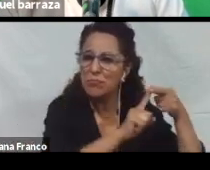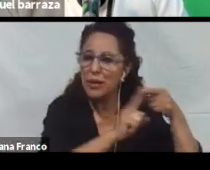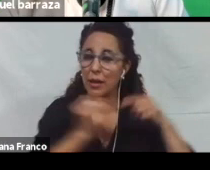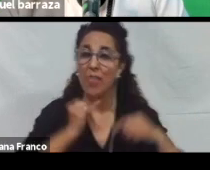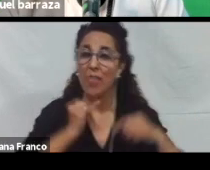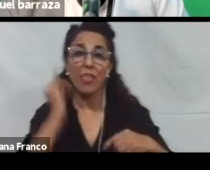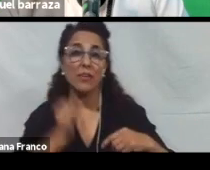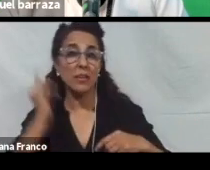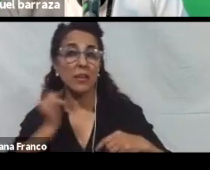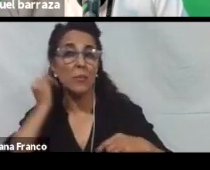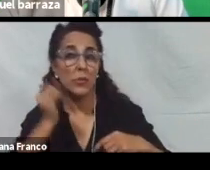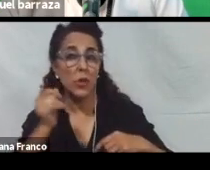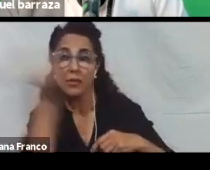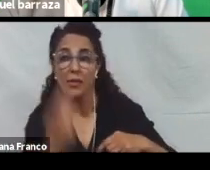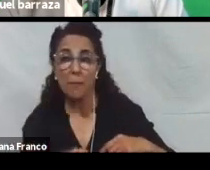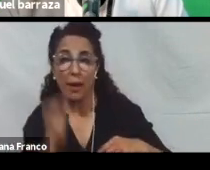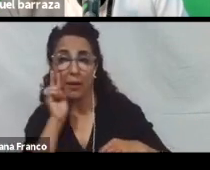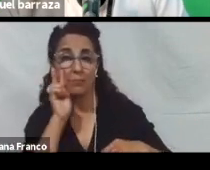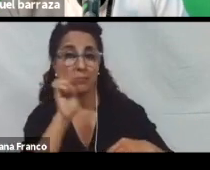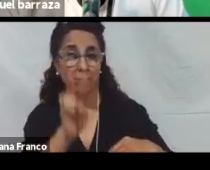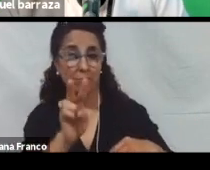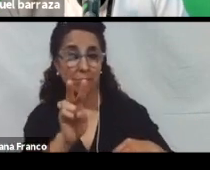Que el contraste. De esa imagen.